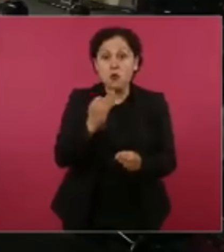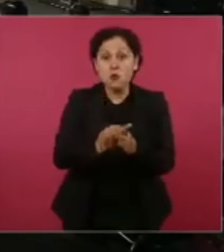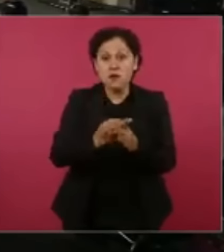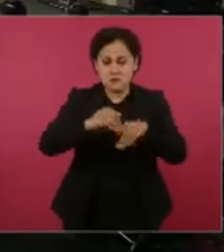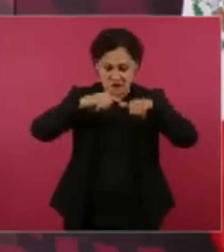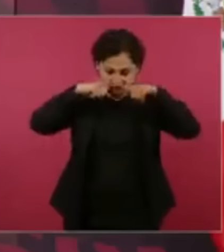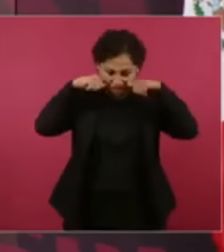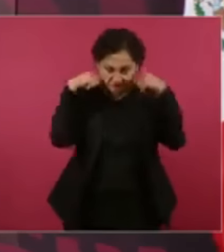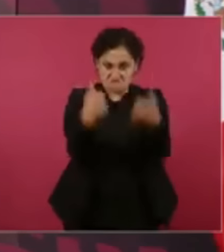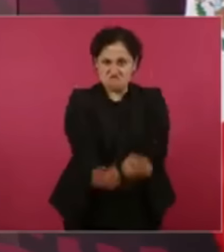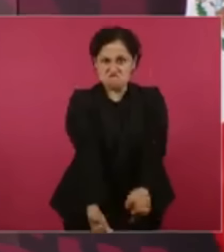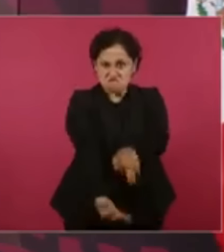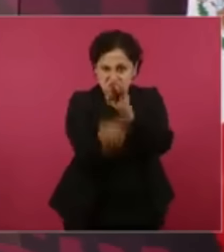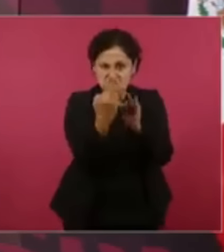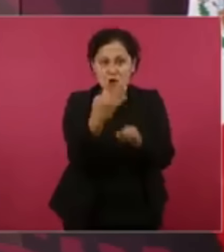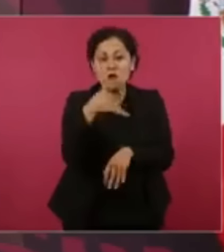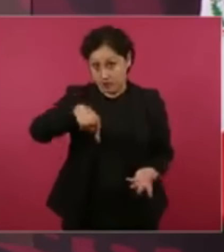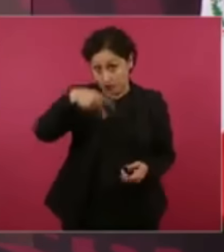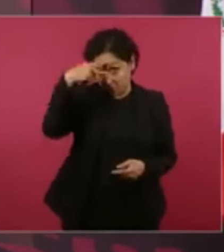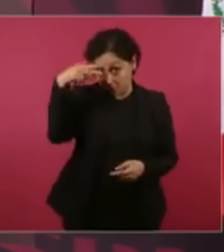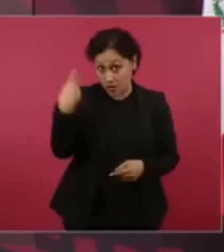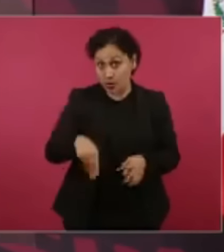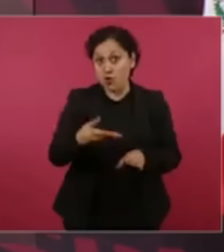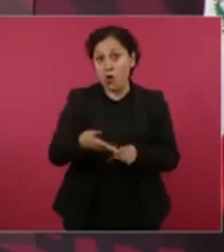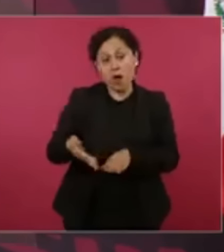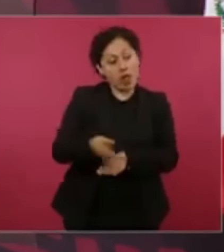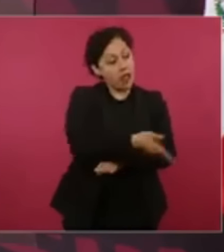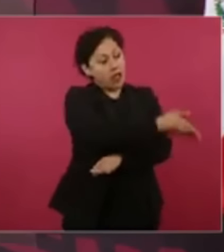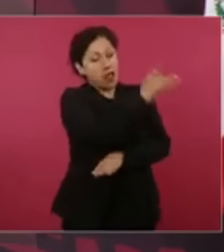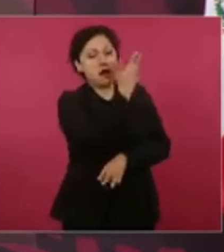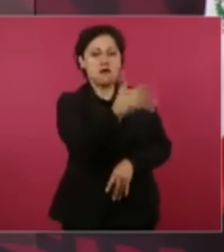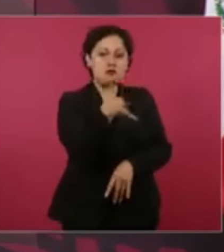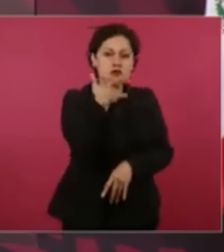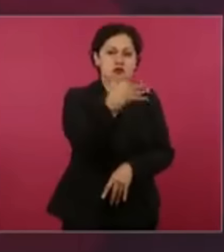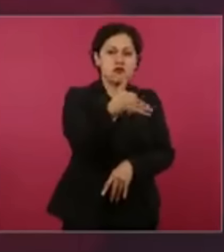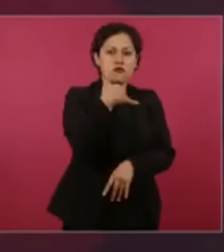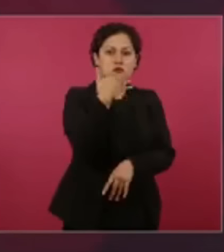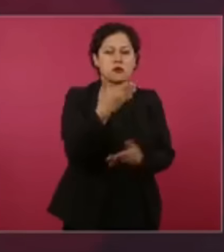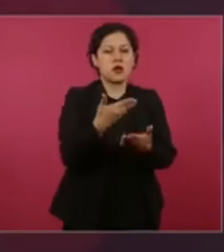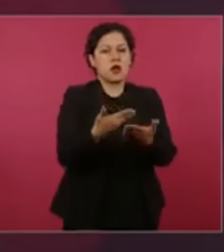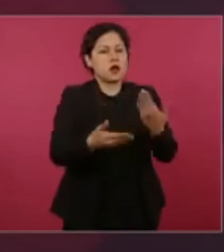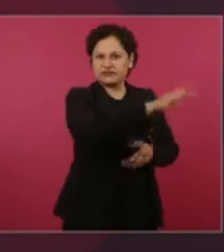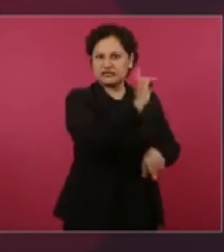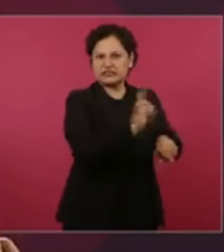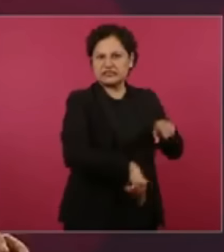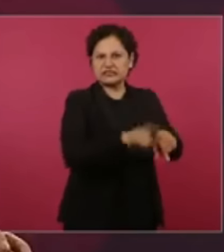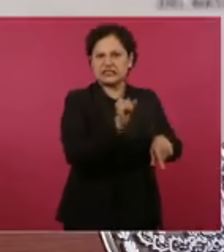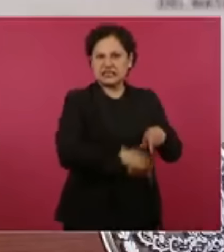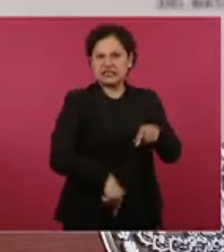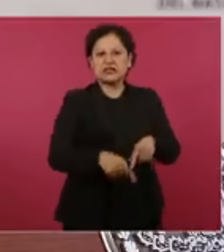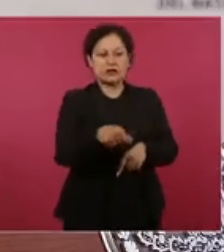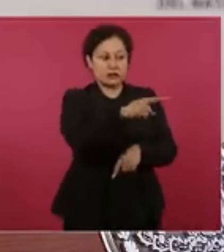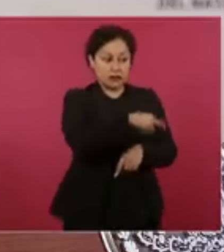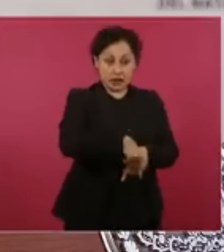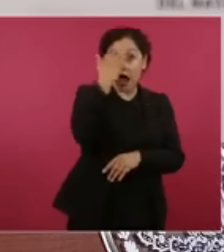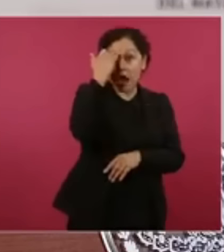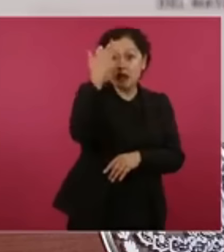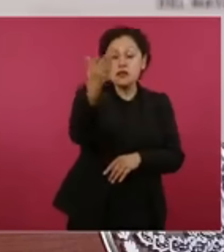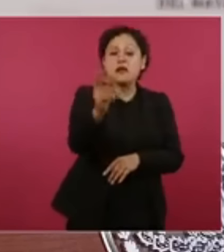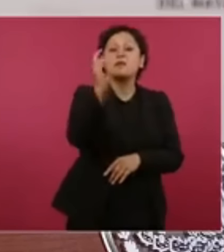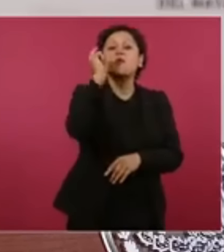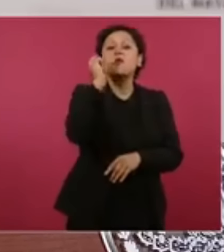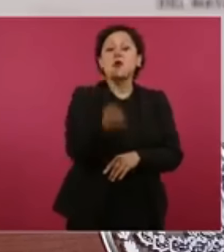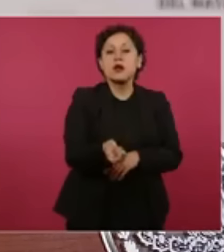que imperaba en México y que beneficiaba a una minoría rapaz y que tenía en la pobreza